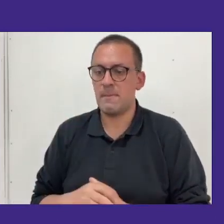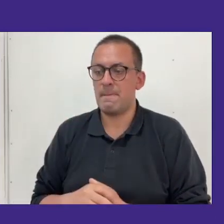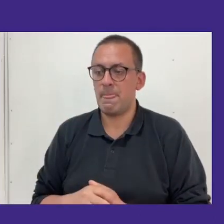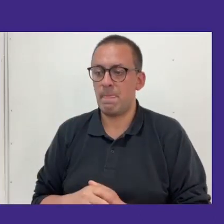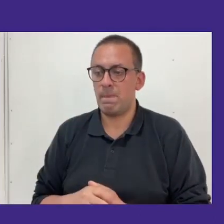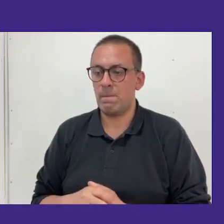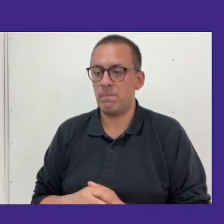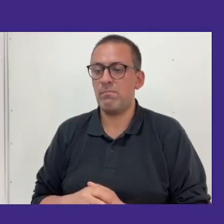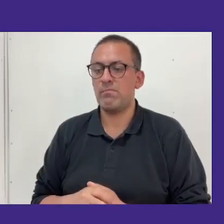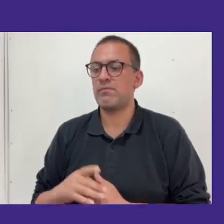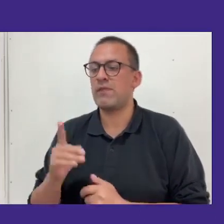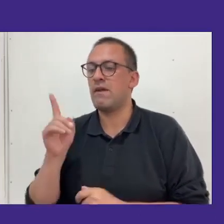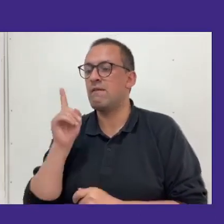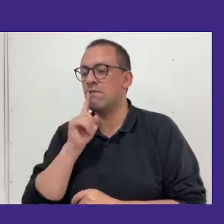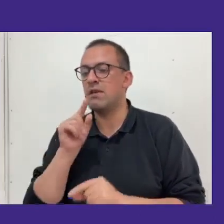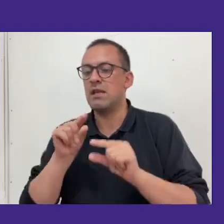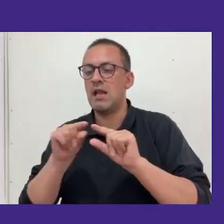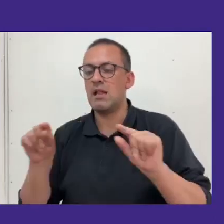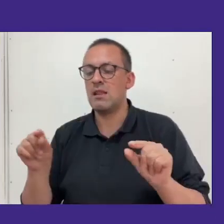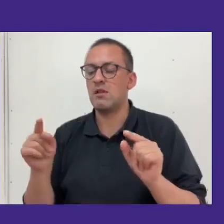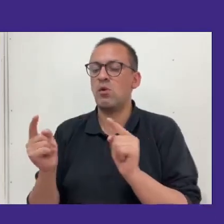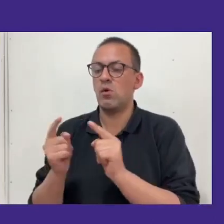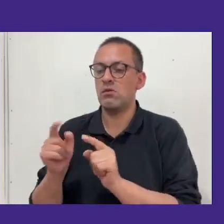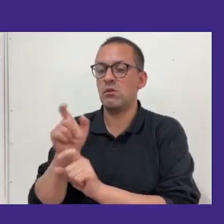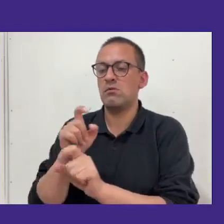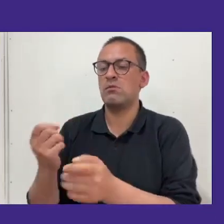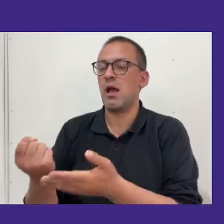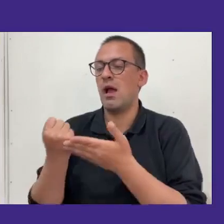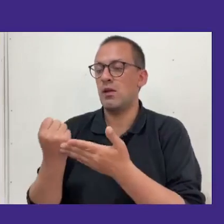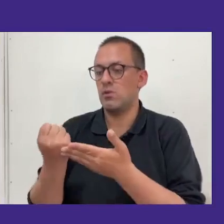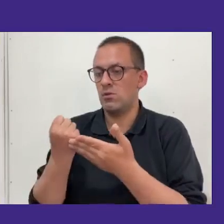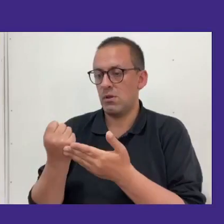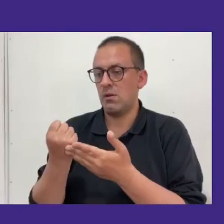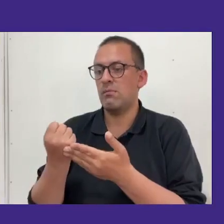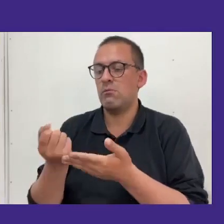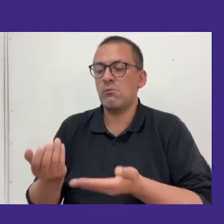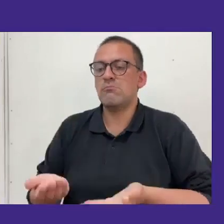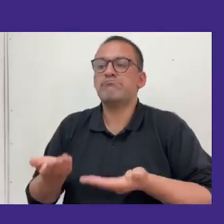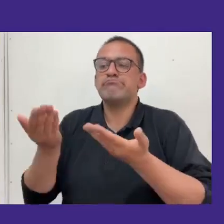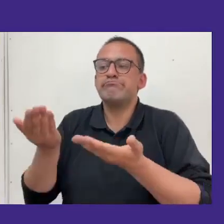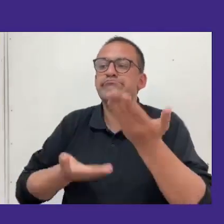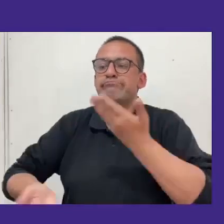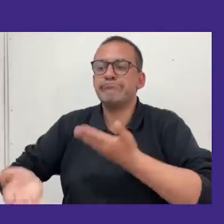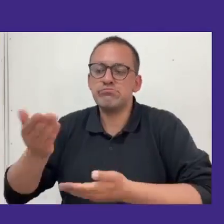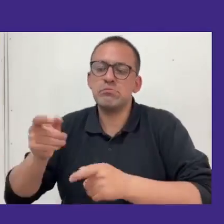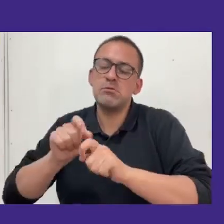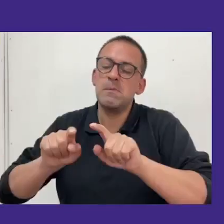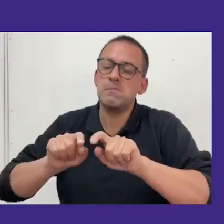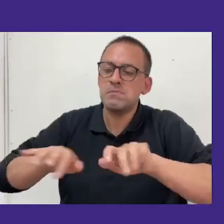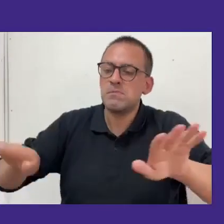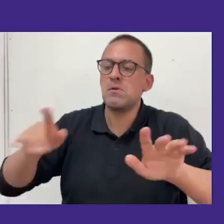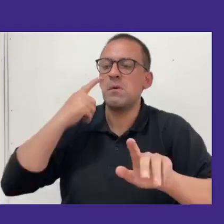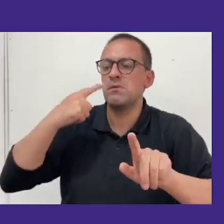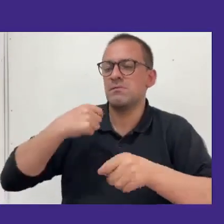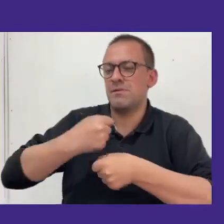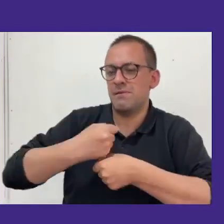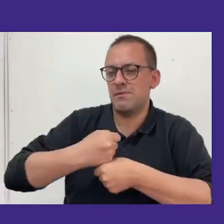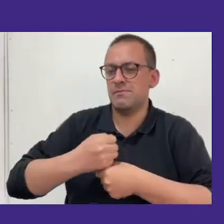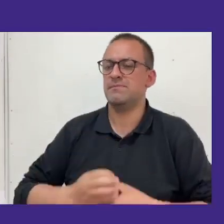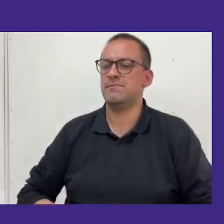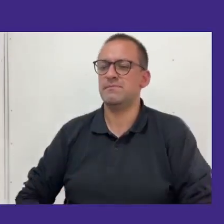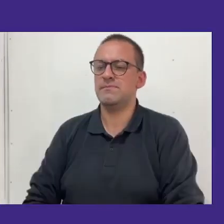colocó los datos de las personas que nos ayudaron porque queremos retribuirlos y atribuirles el crédito del trabajo que se hizo